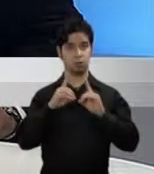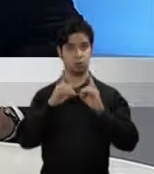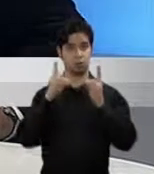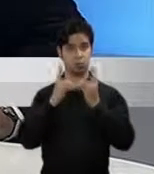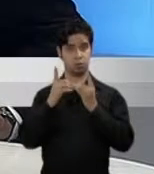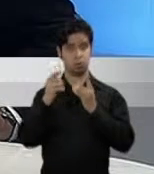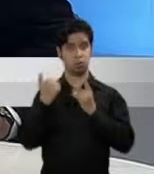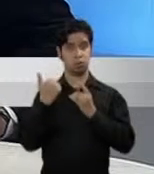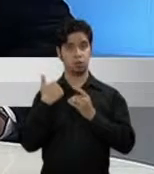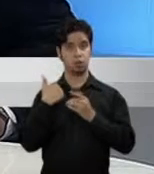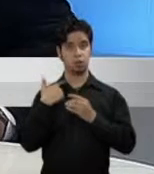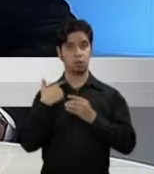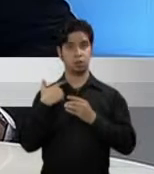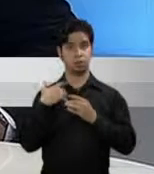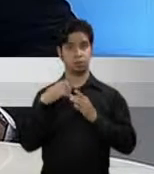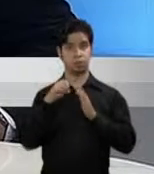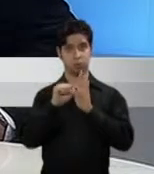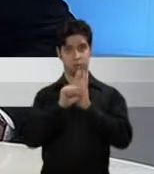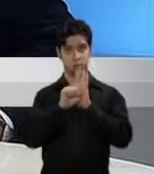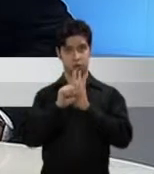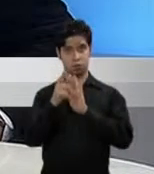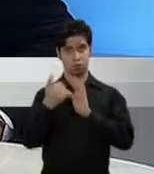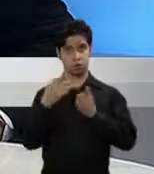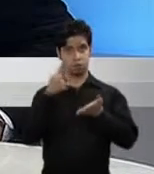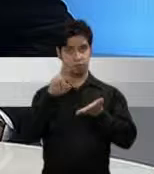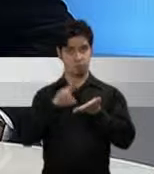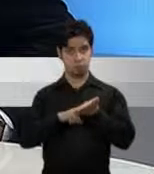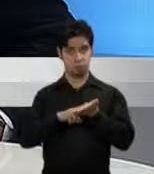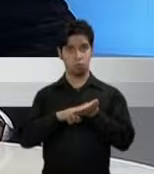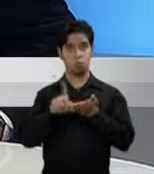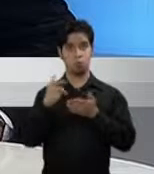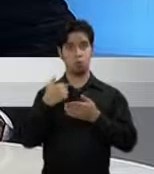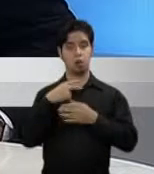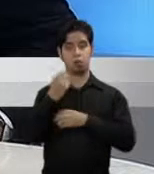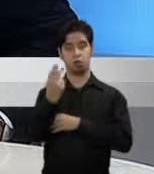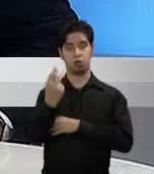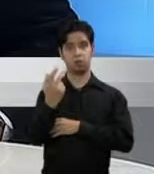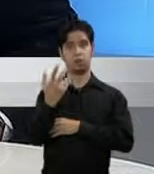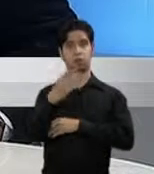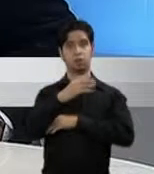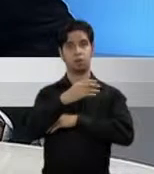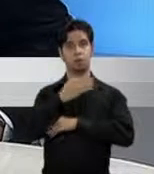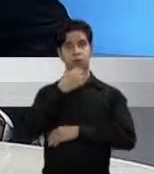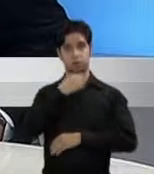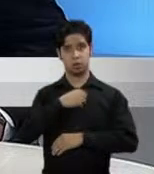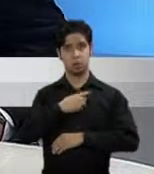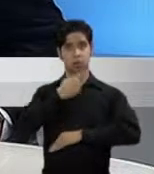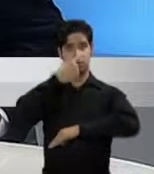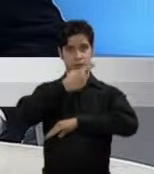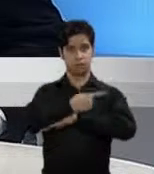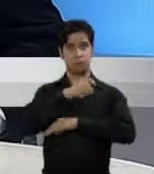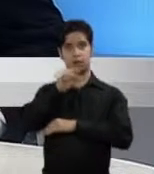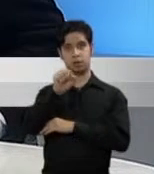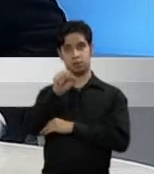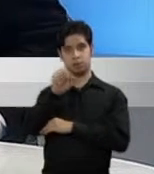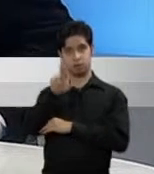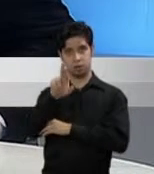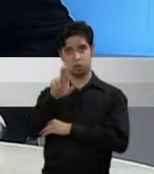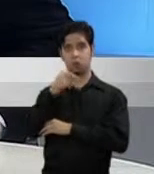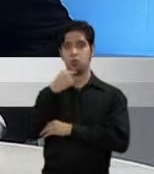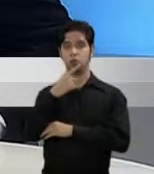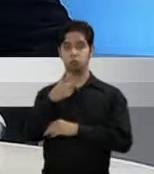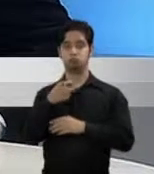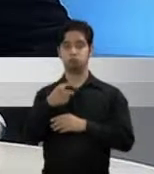firmó hoy una proclama que establece el 12 de diciembre como el Día CER. Esta proclama reconoce la labor de esta importante